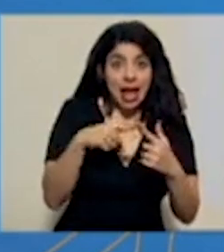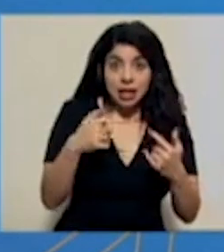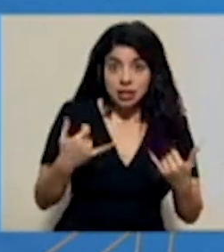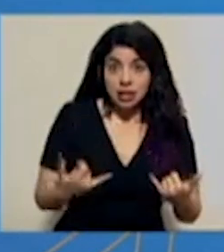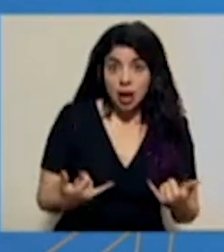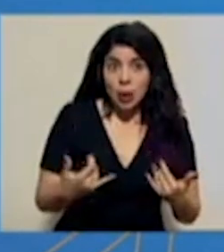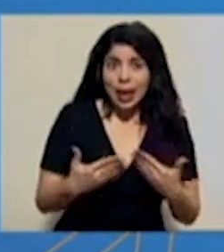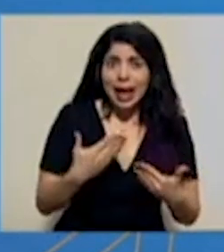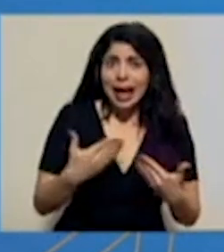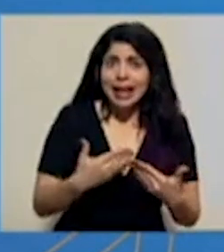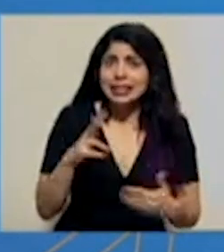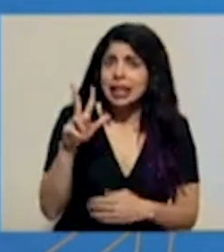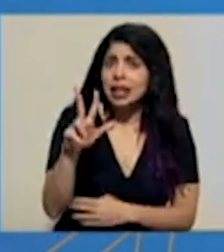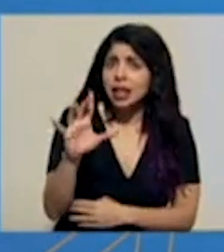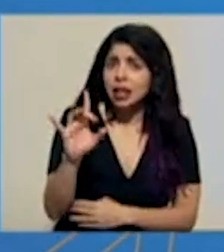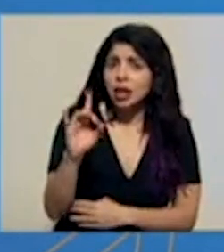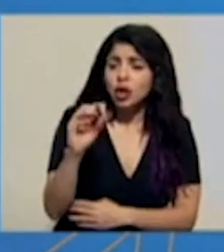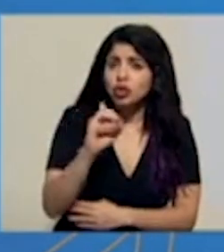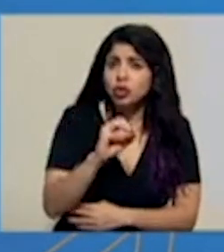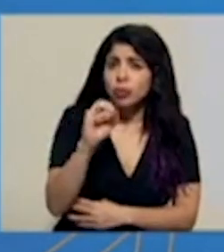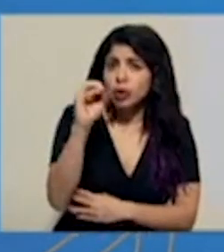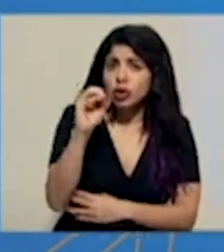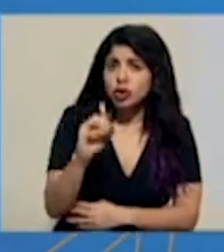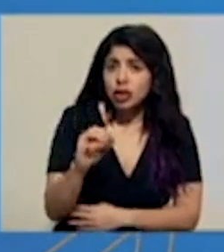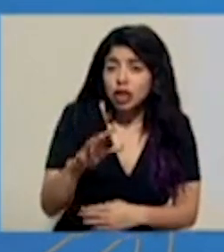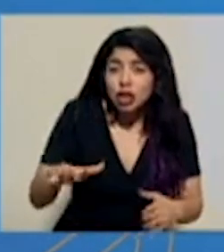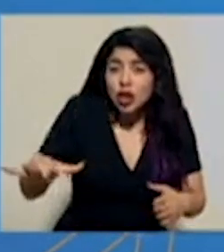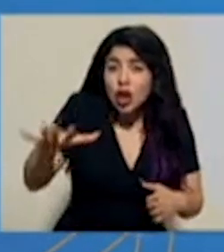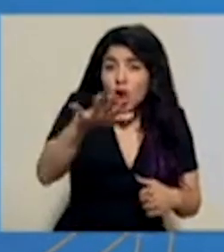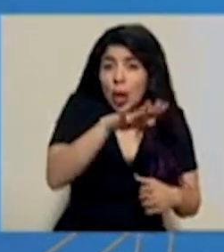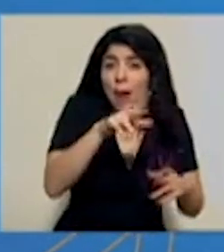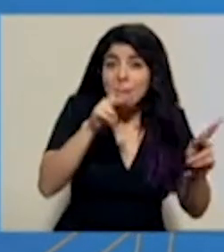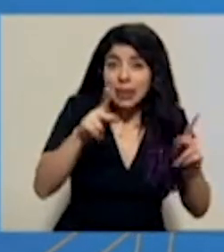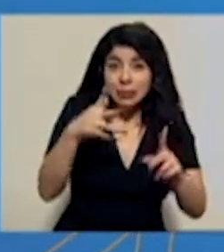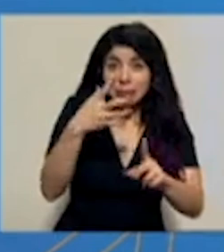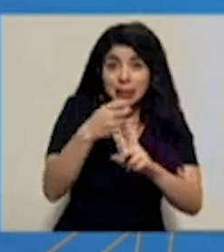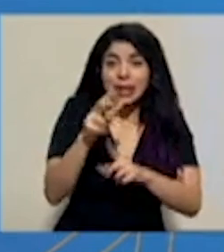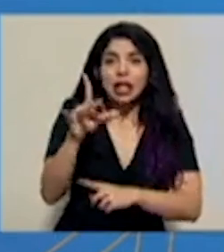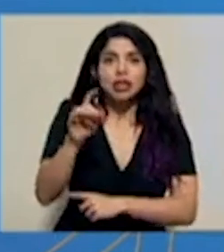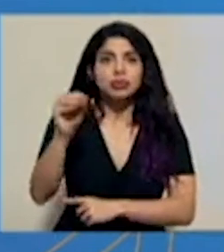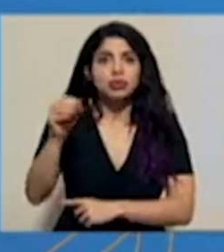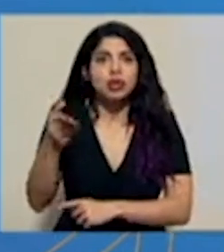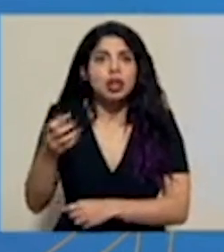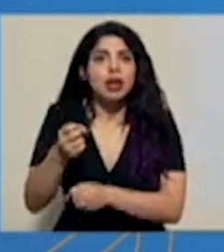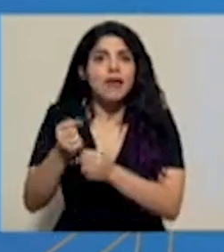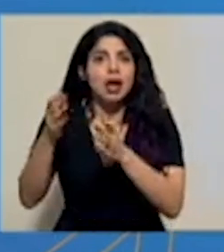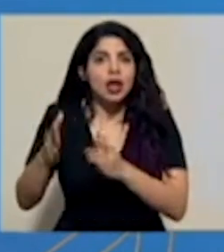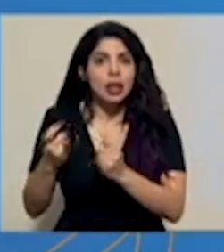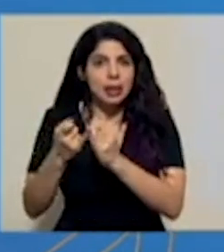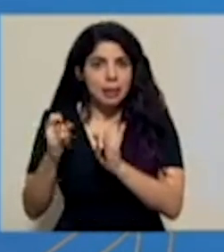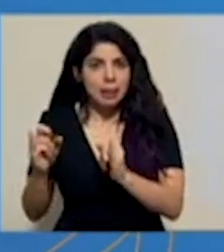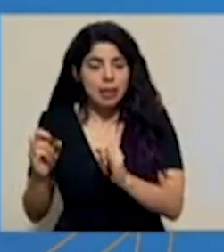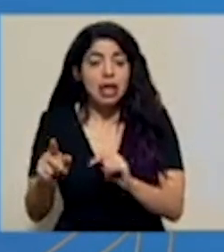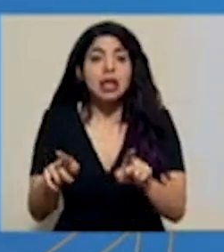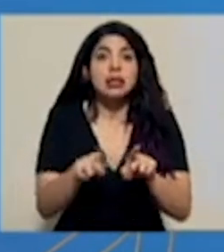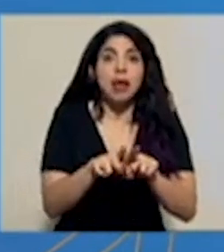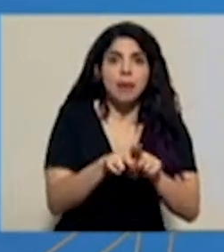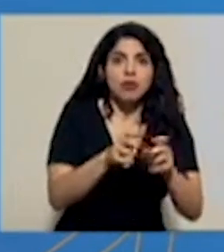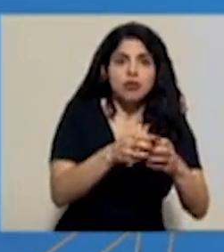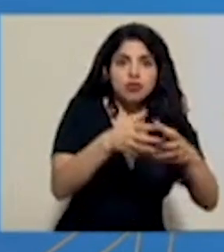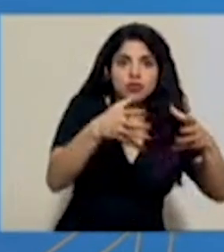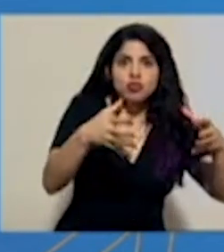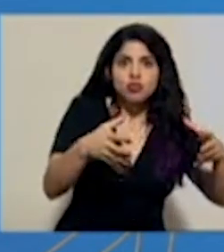hoy cerca de un 38% del total de las personas afectadas y también tenemos una gran proporción